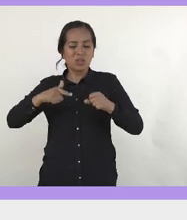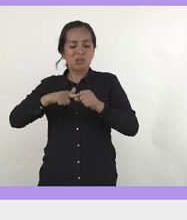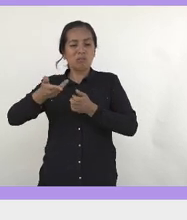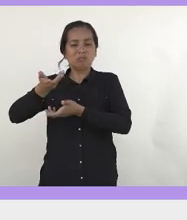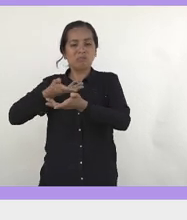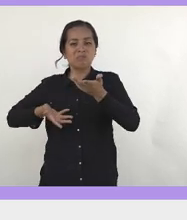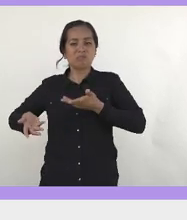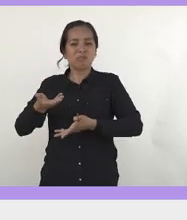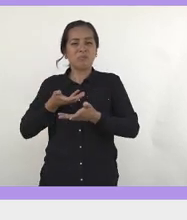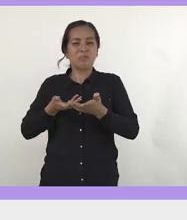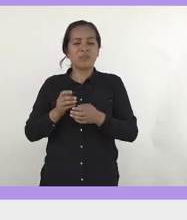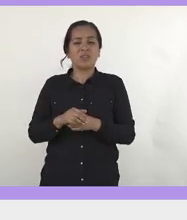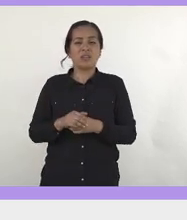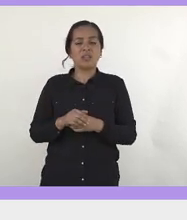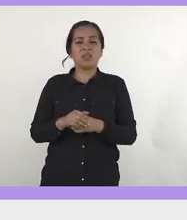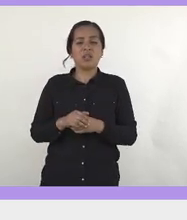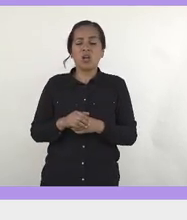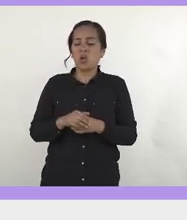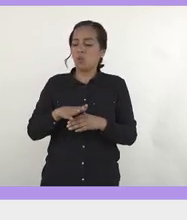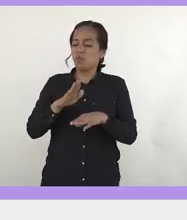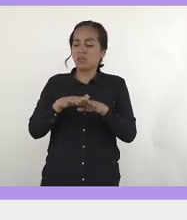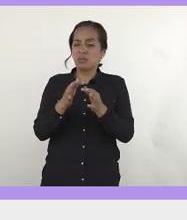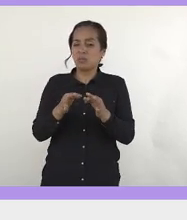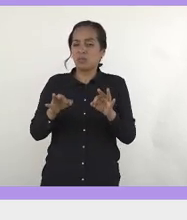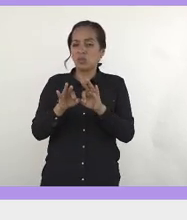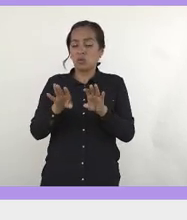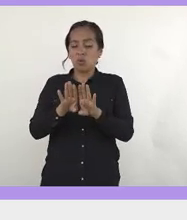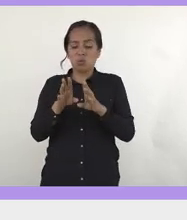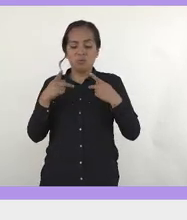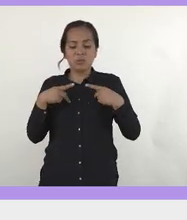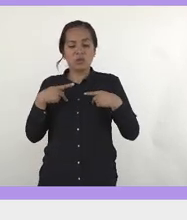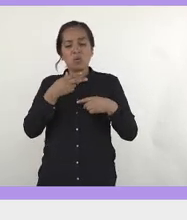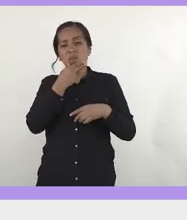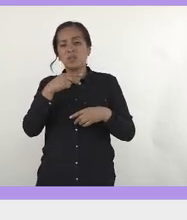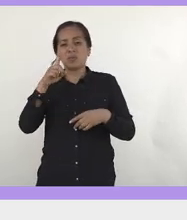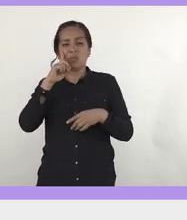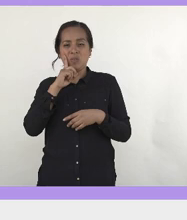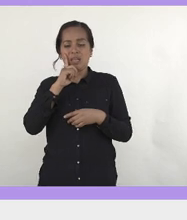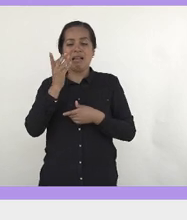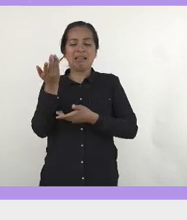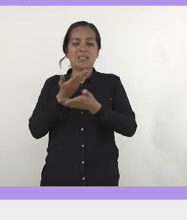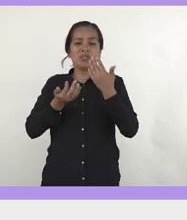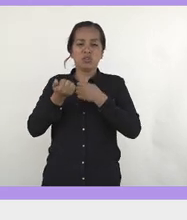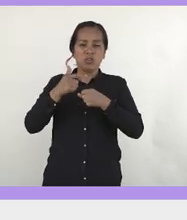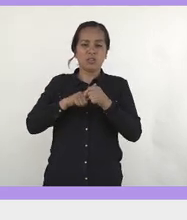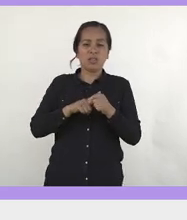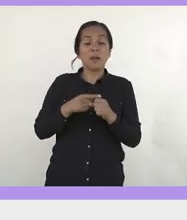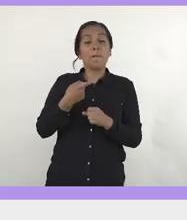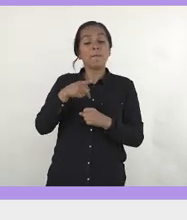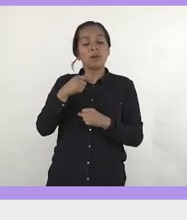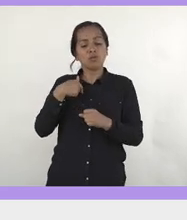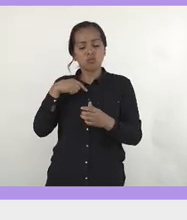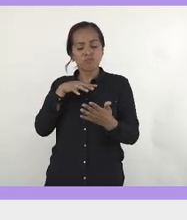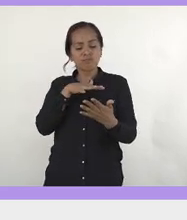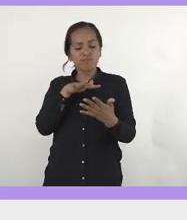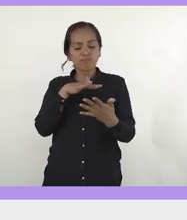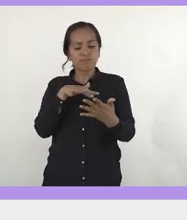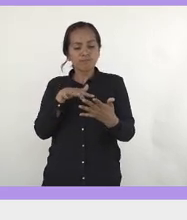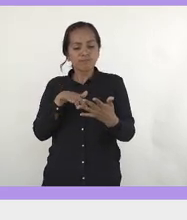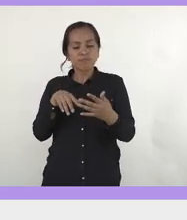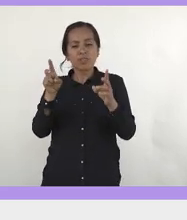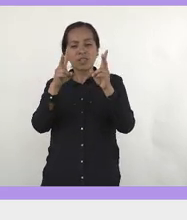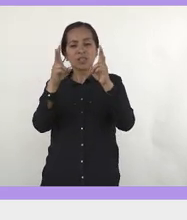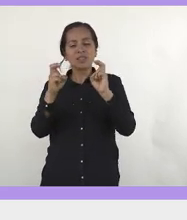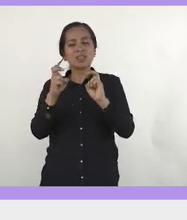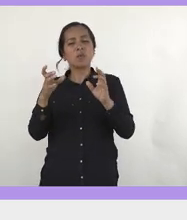dimensiones principales como seres humanos, hombres y mujeres, ¿no? Pero bueno, de pronto me encontré, buscando sobre el tema